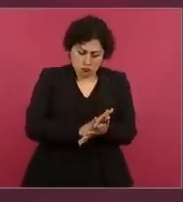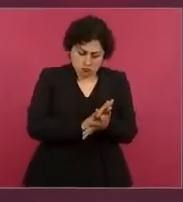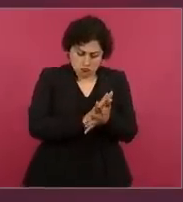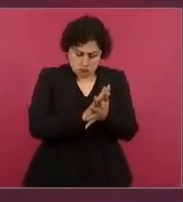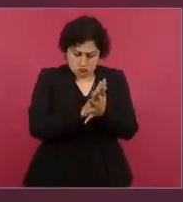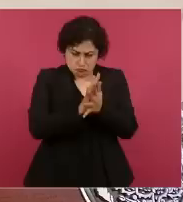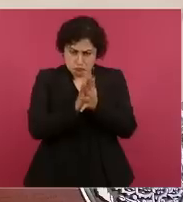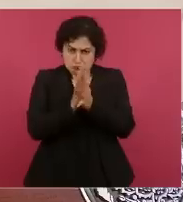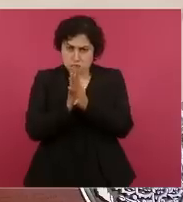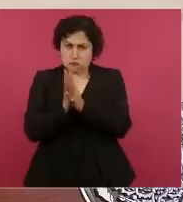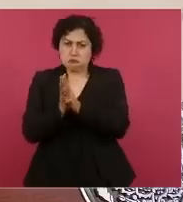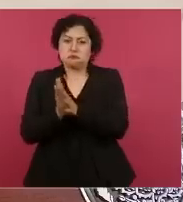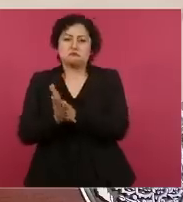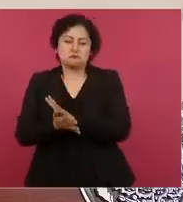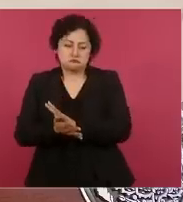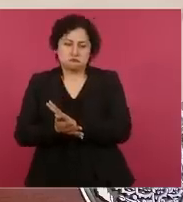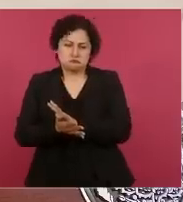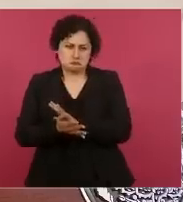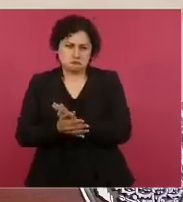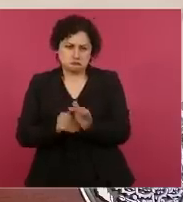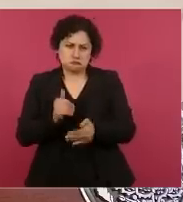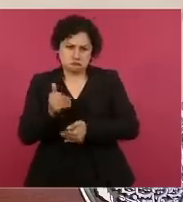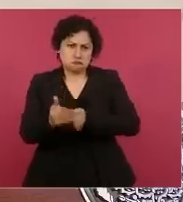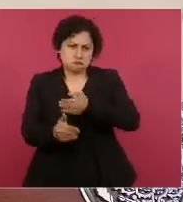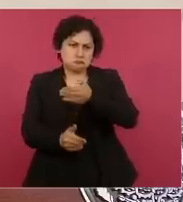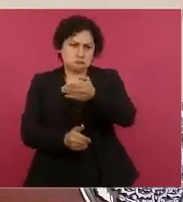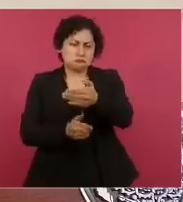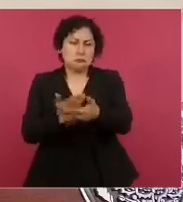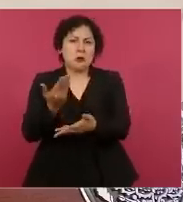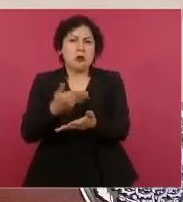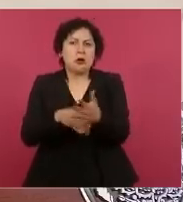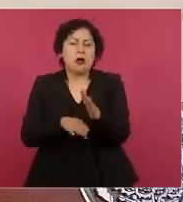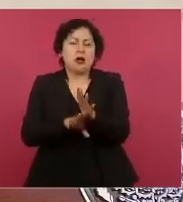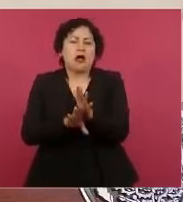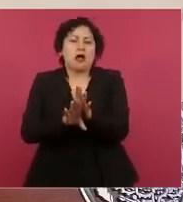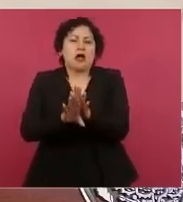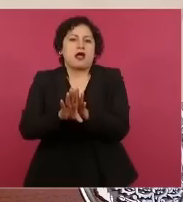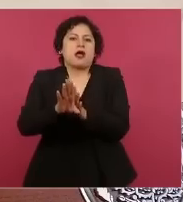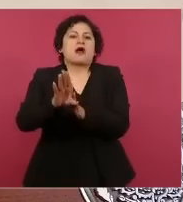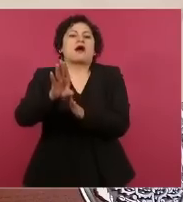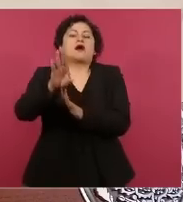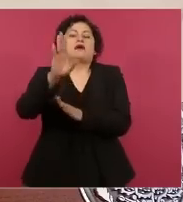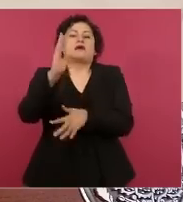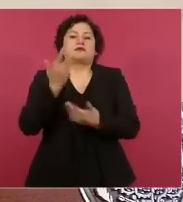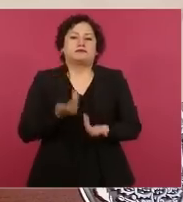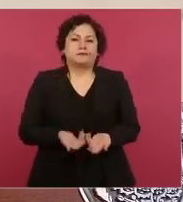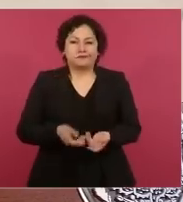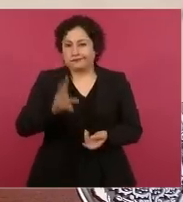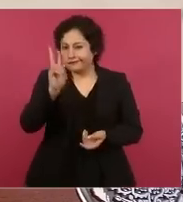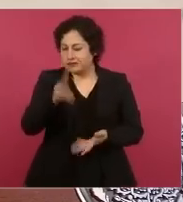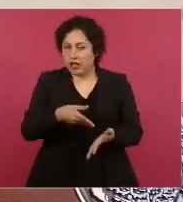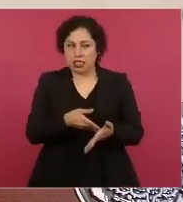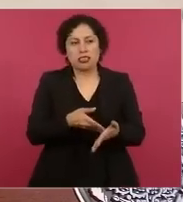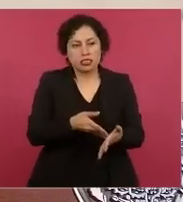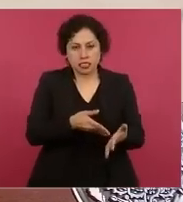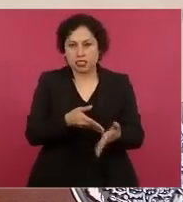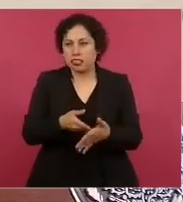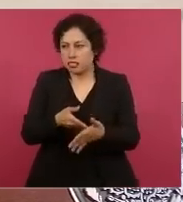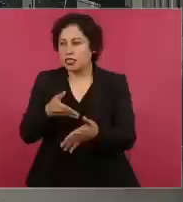enfrentando todo tipo de obstáculos.